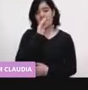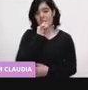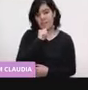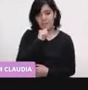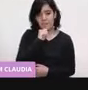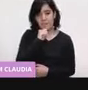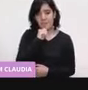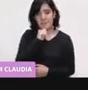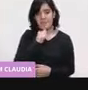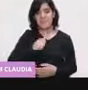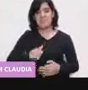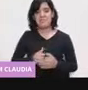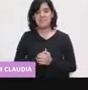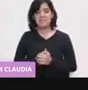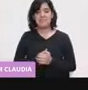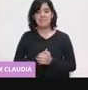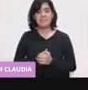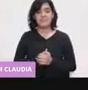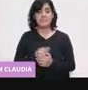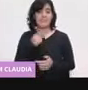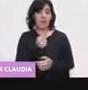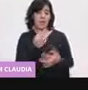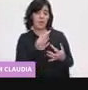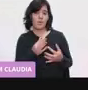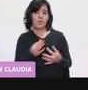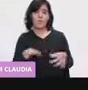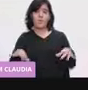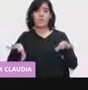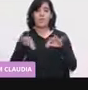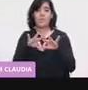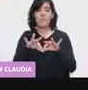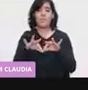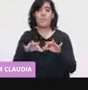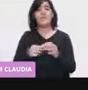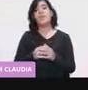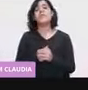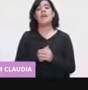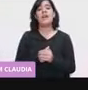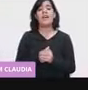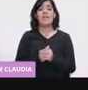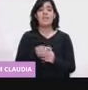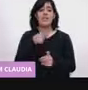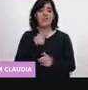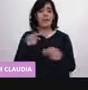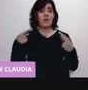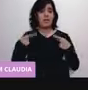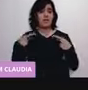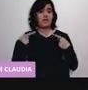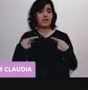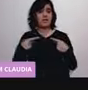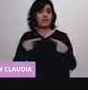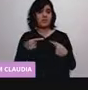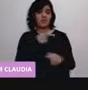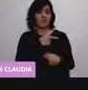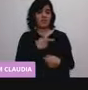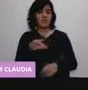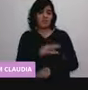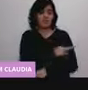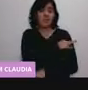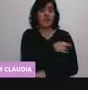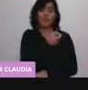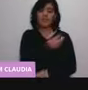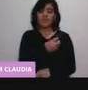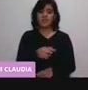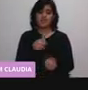ocho grados centígrados. Esto es muy importante, ya esto es para los técnicos que están aplicando la vacuna. La